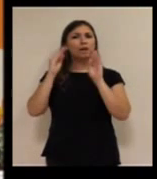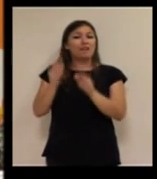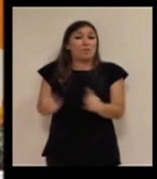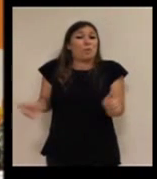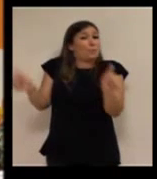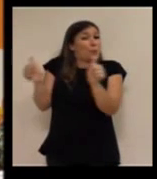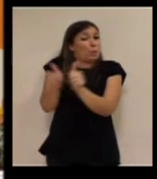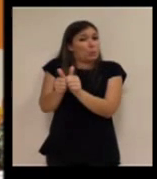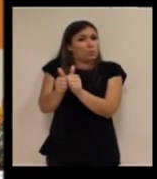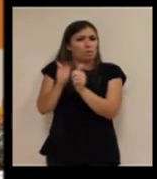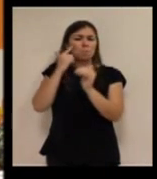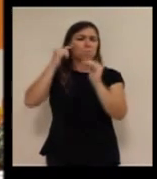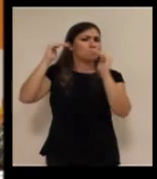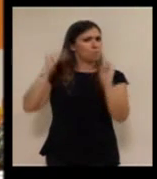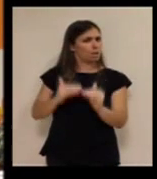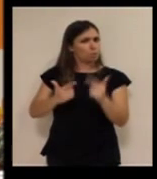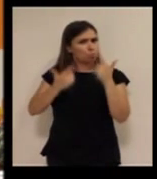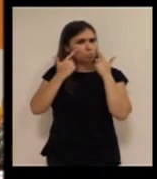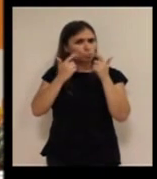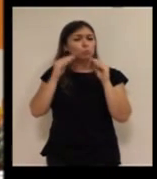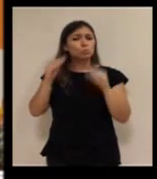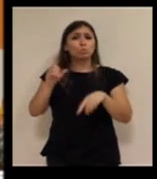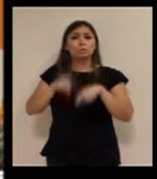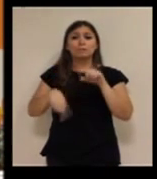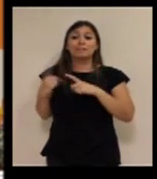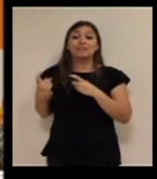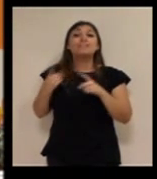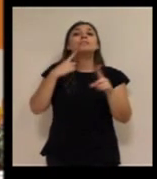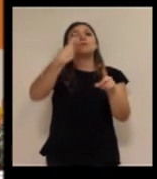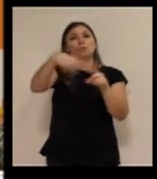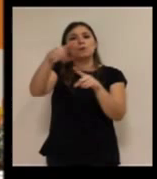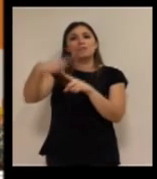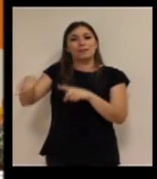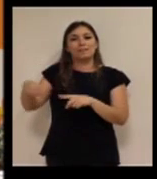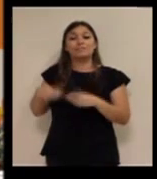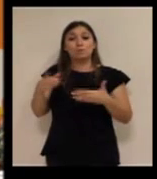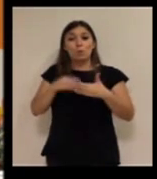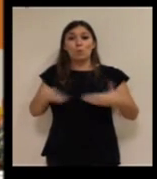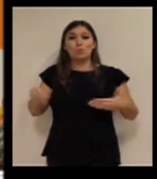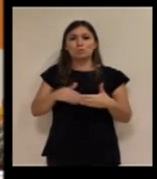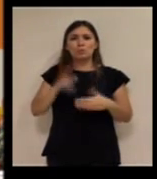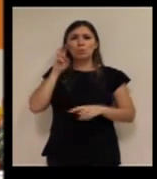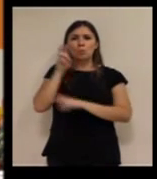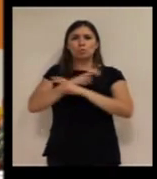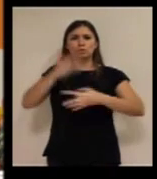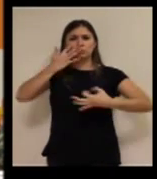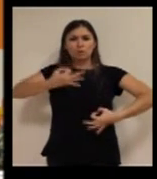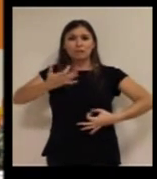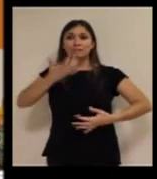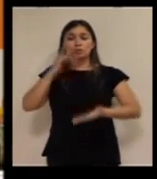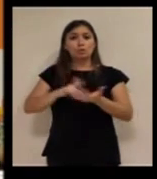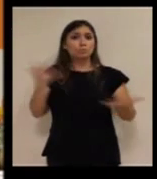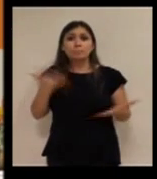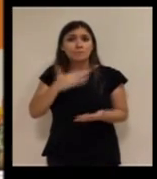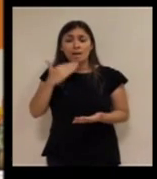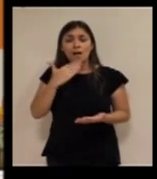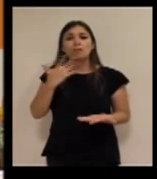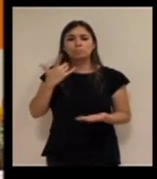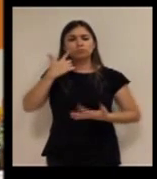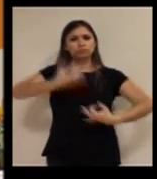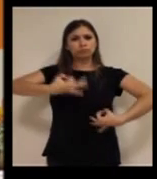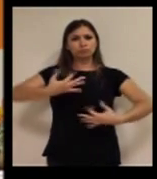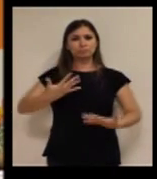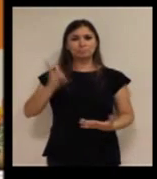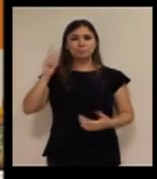dependencia mucho menor y con necesidades distintas. Es el usuario que busca más la seguridad en caso de emergencia y